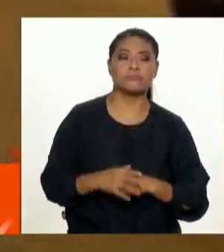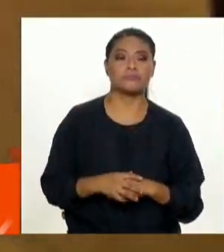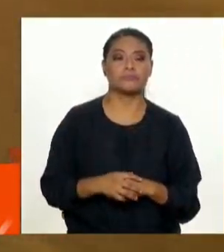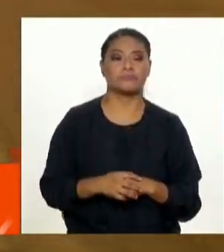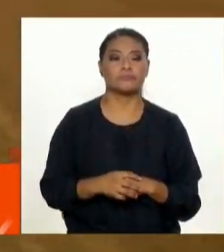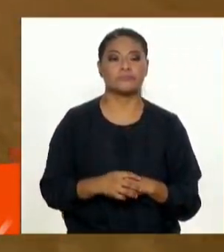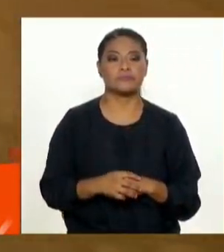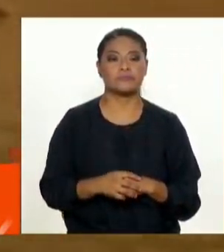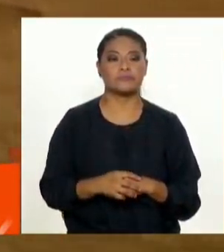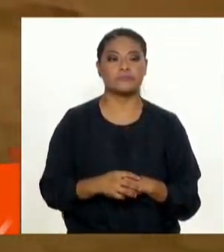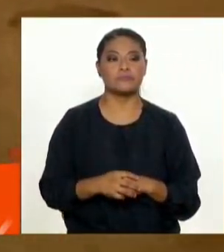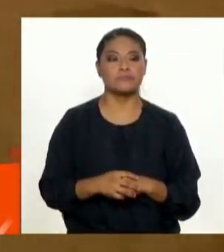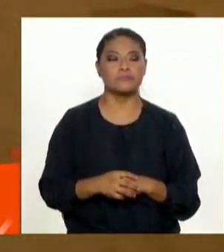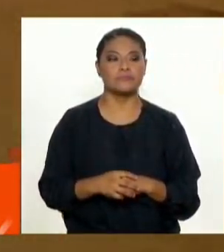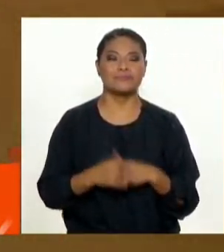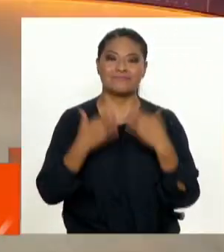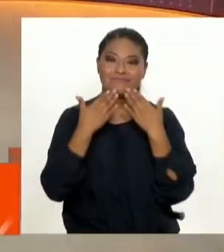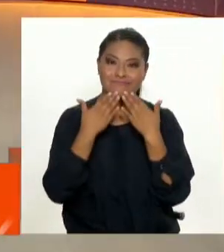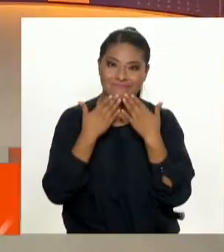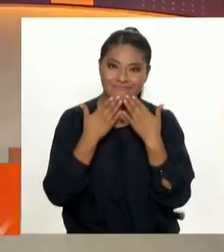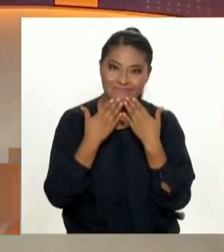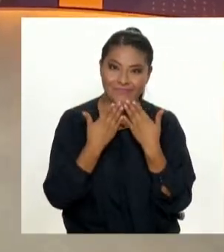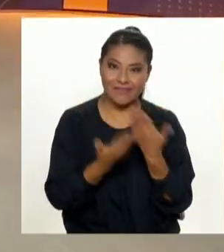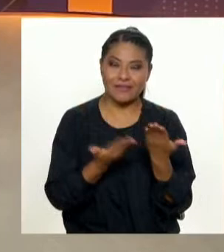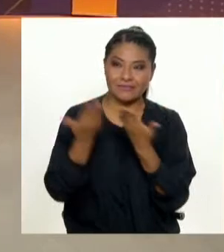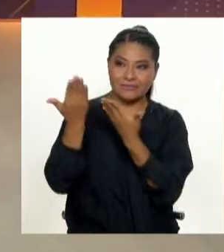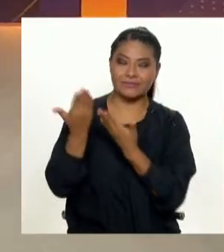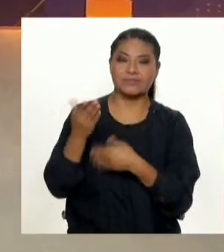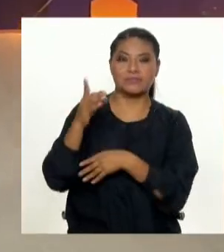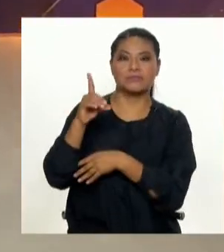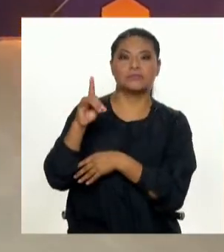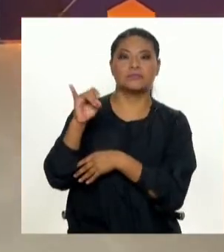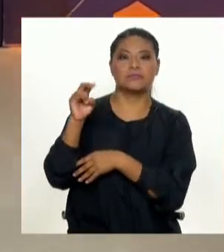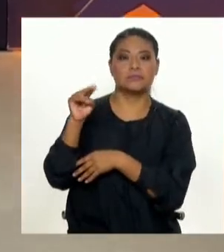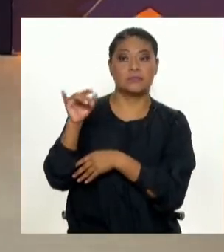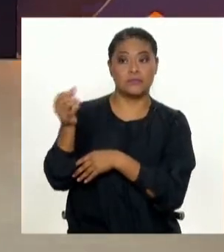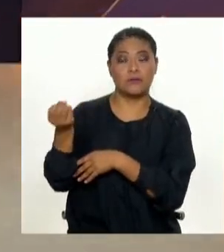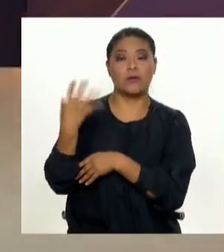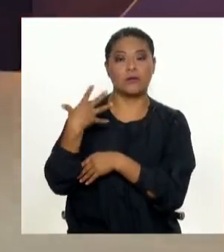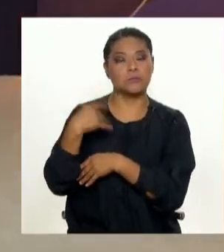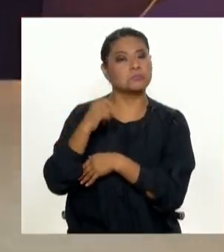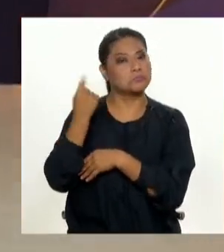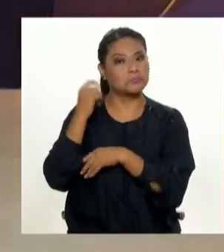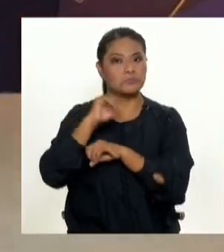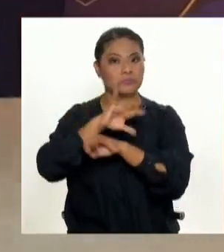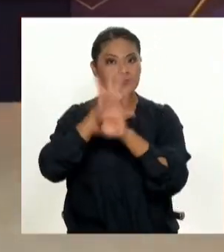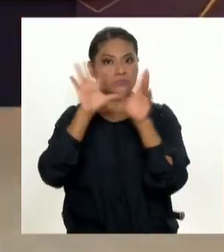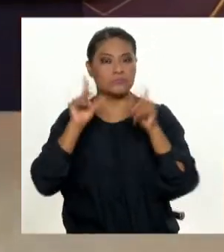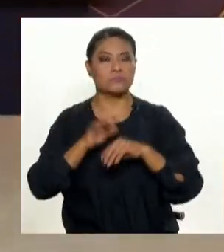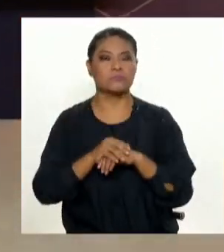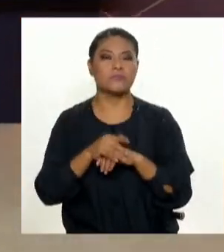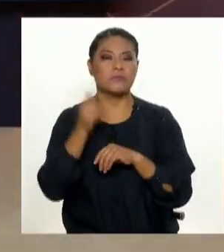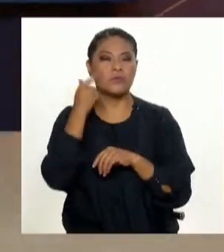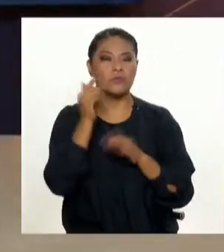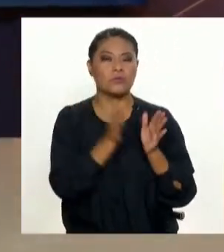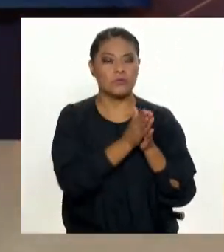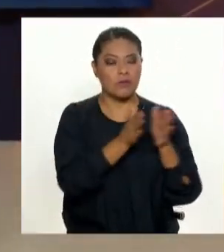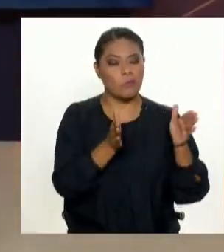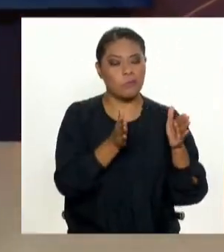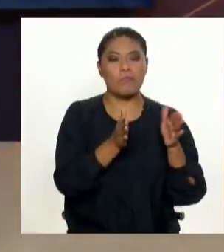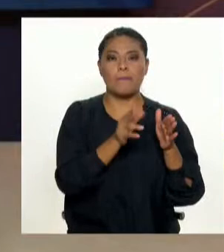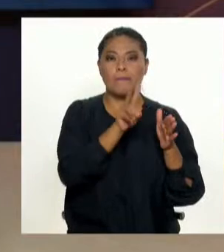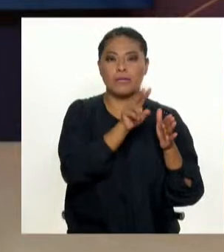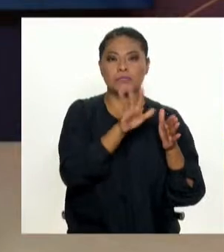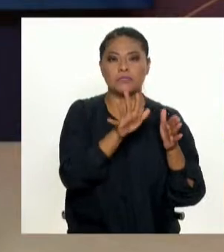Muy bien. Muchísimas gracias, Dín, por este reporte. Nos queda claro, a ver, repetimos, los pozos 25 y 26 están